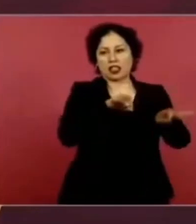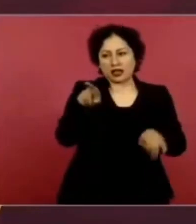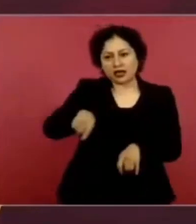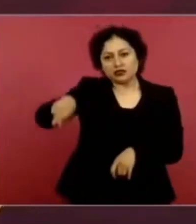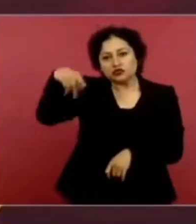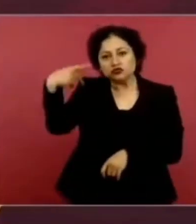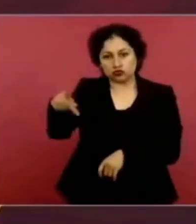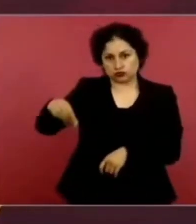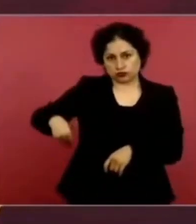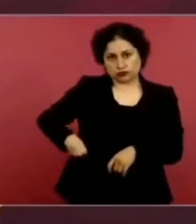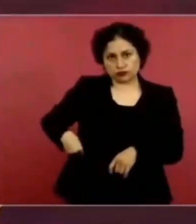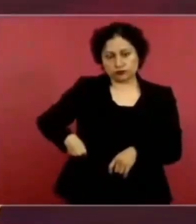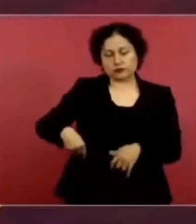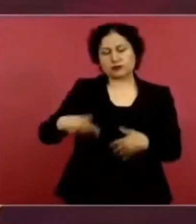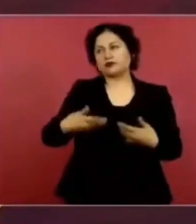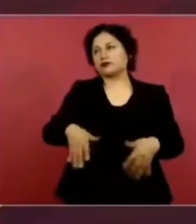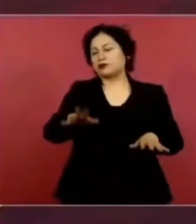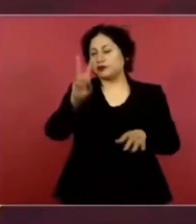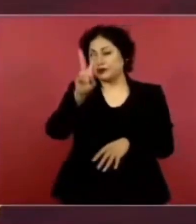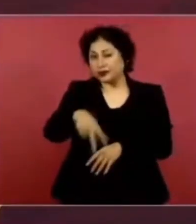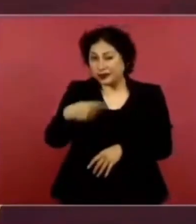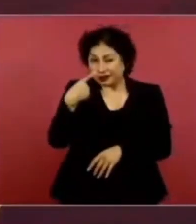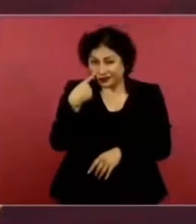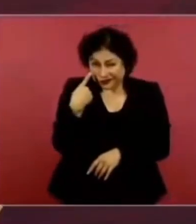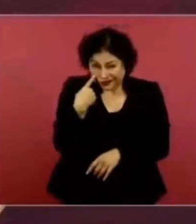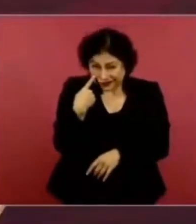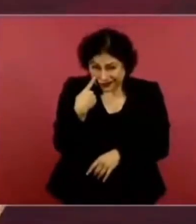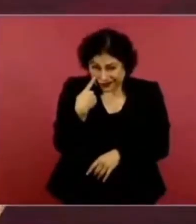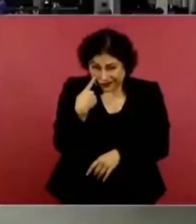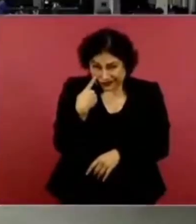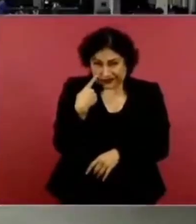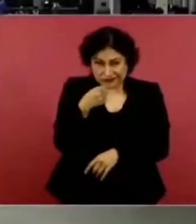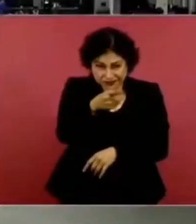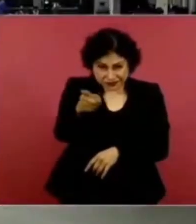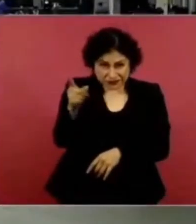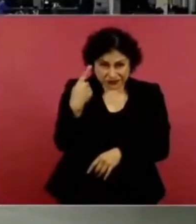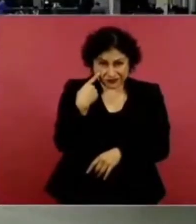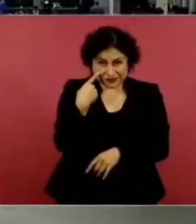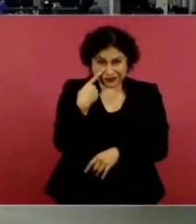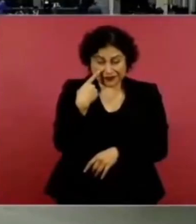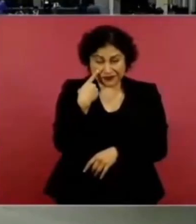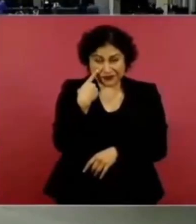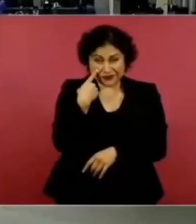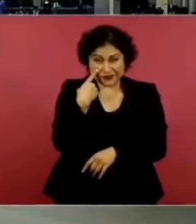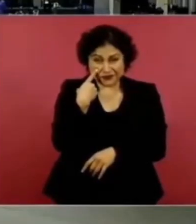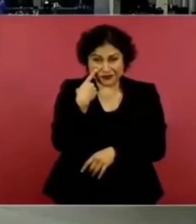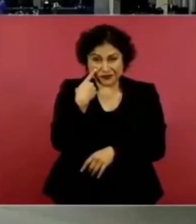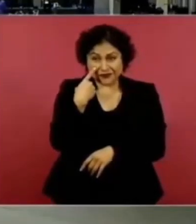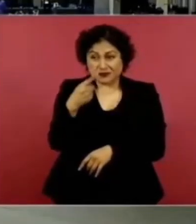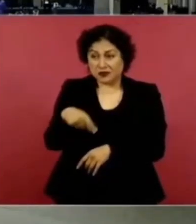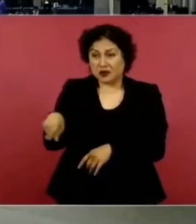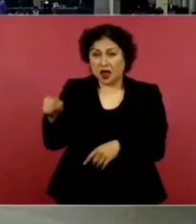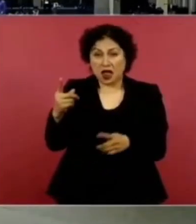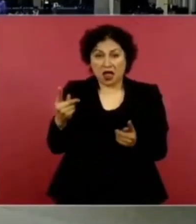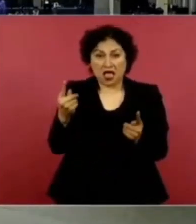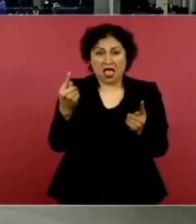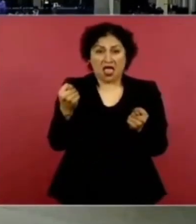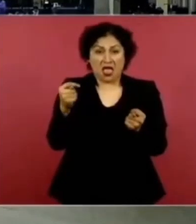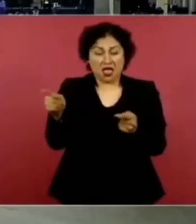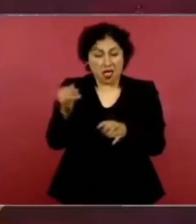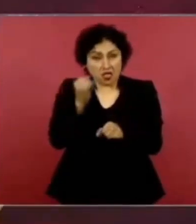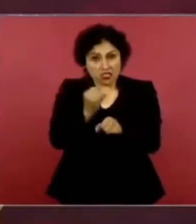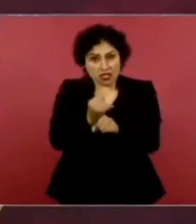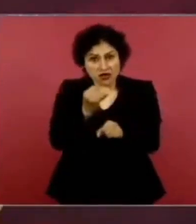en un mensaje de red social,